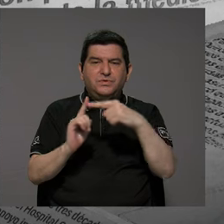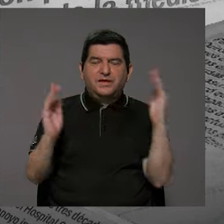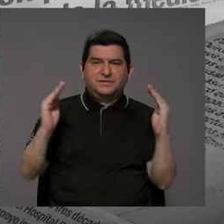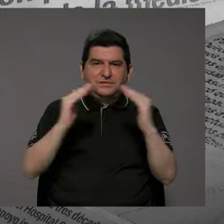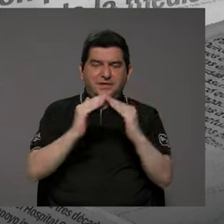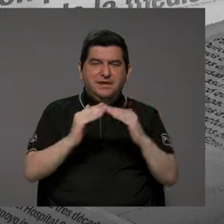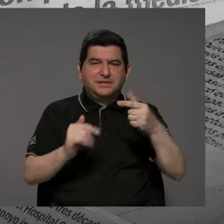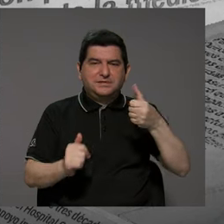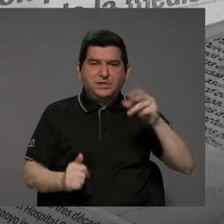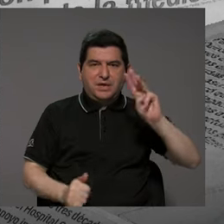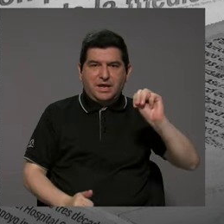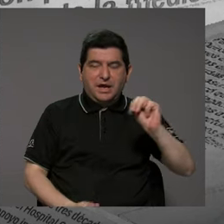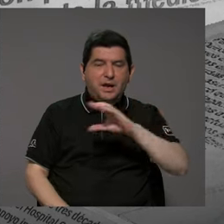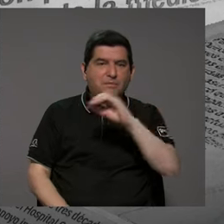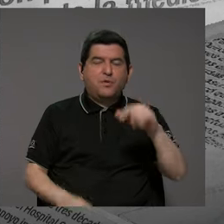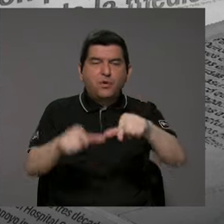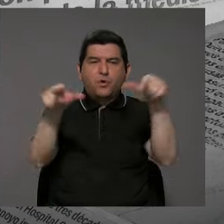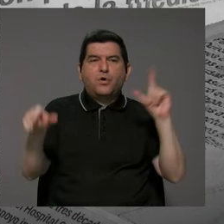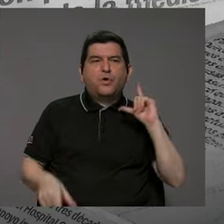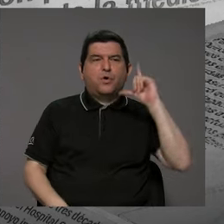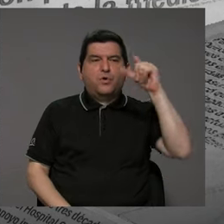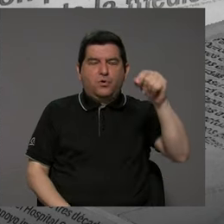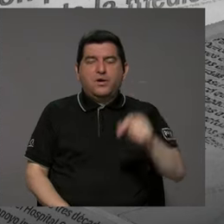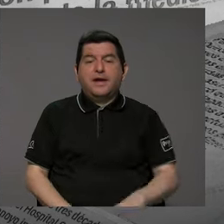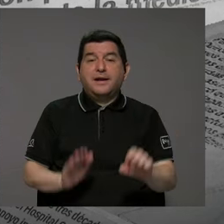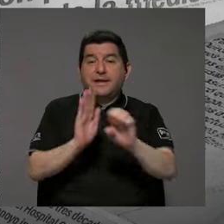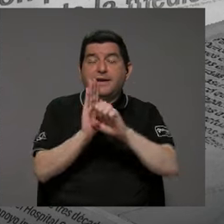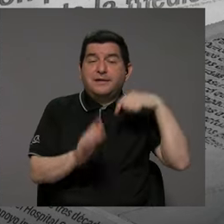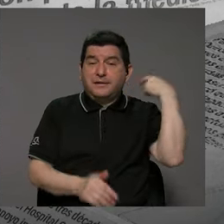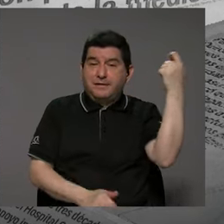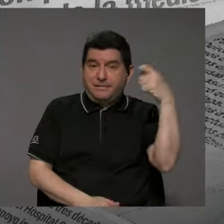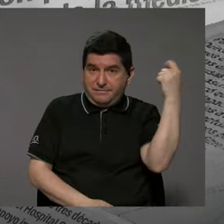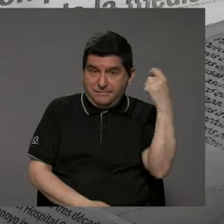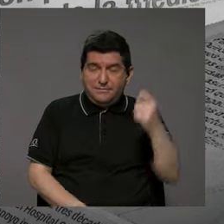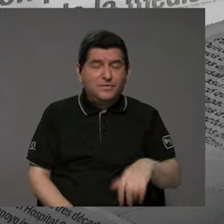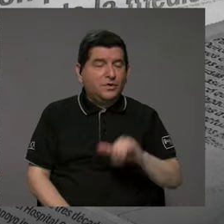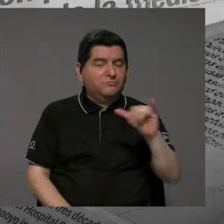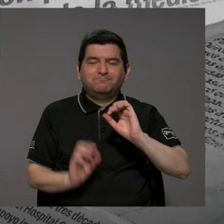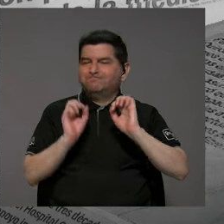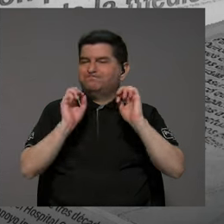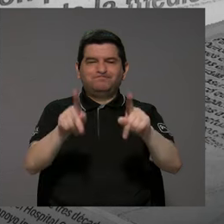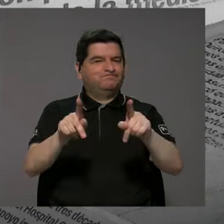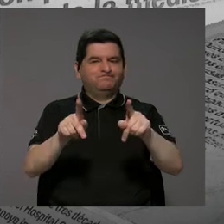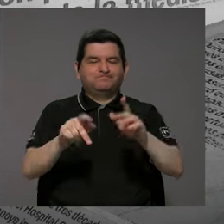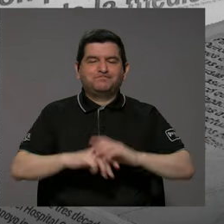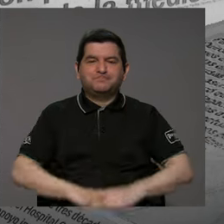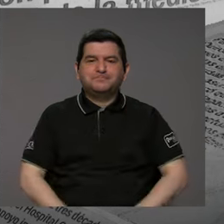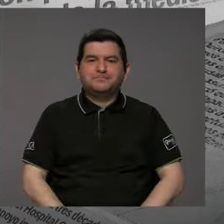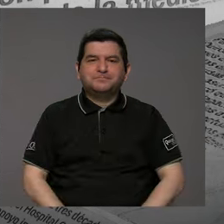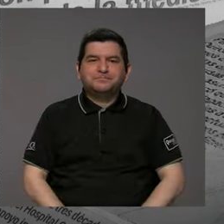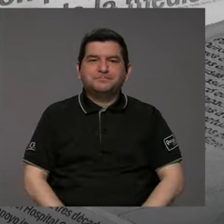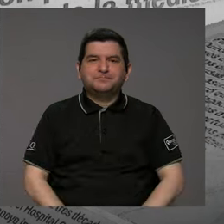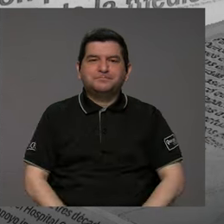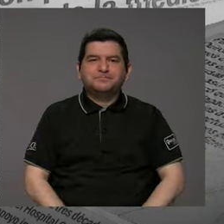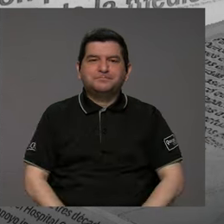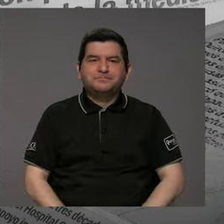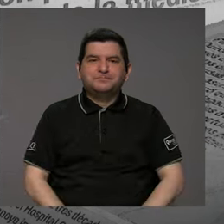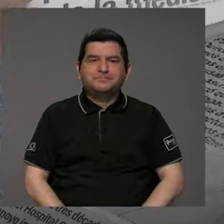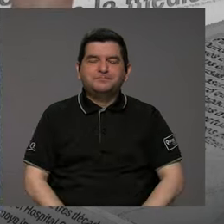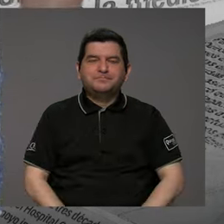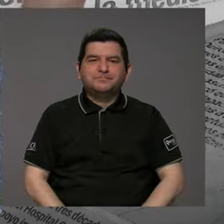de la GAM, que cuando estás en zonas alejadas, como la región chorotega, que no tienen las mismas posibilidades. Sí, para,